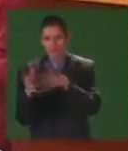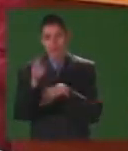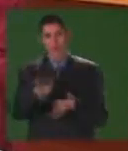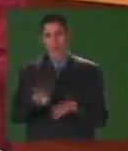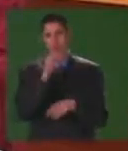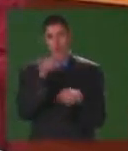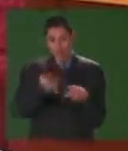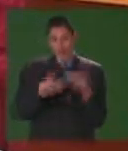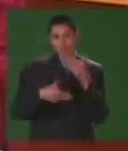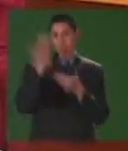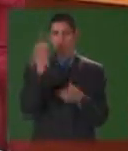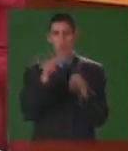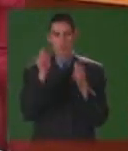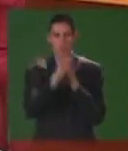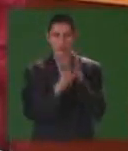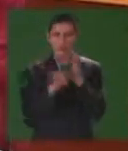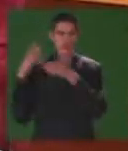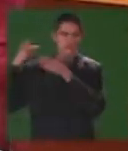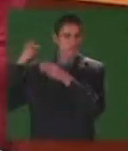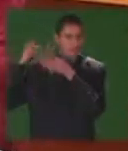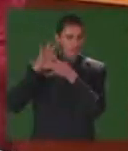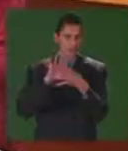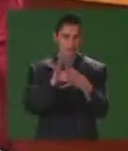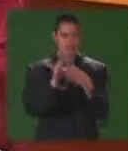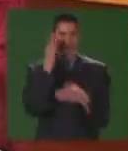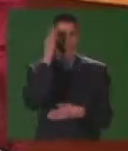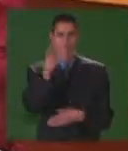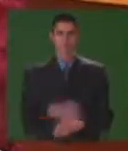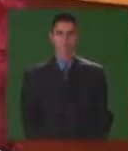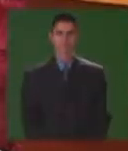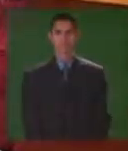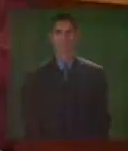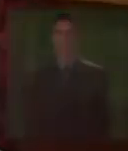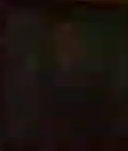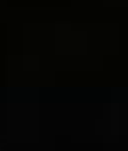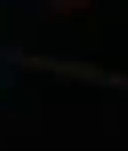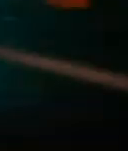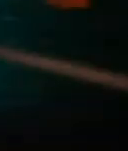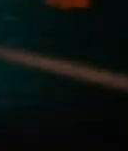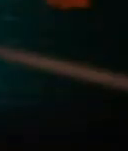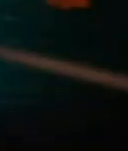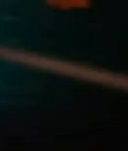cuentan aún con este tipo de convenios. Así damos inicio a este primer programa. Veamos.